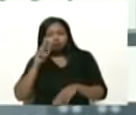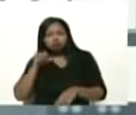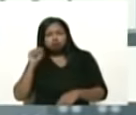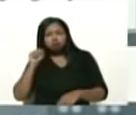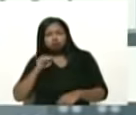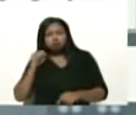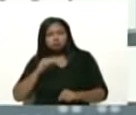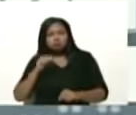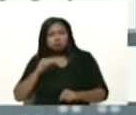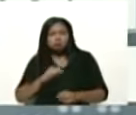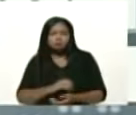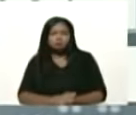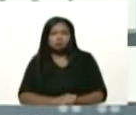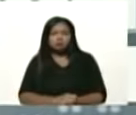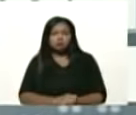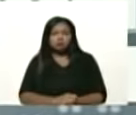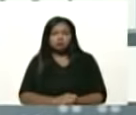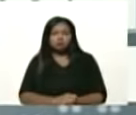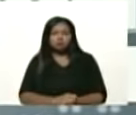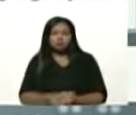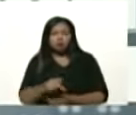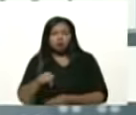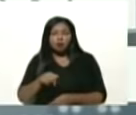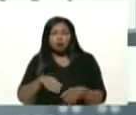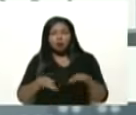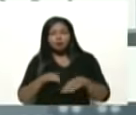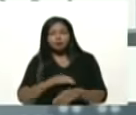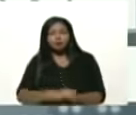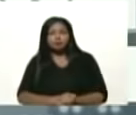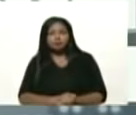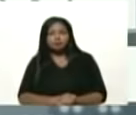Bueno, muy bien,